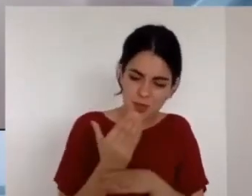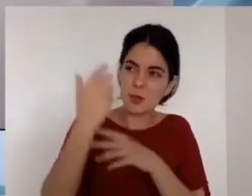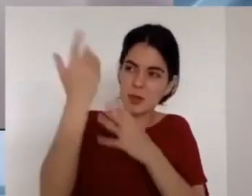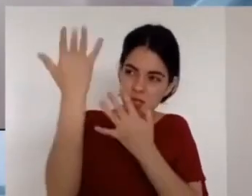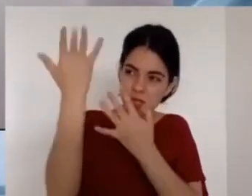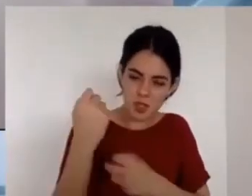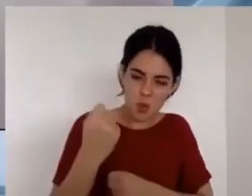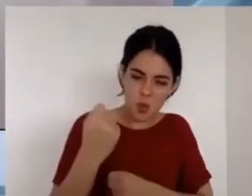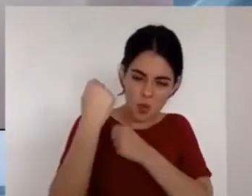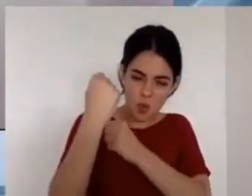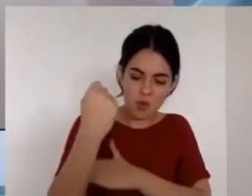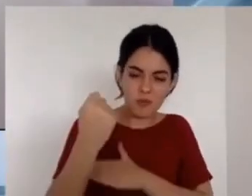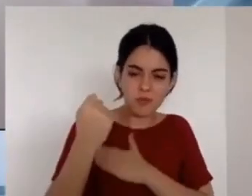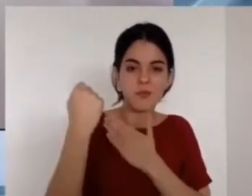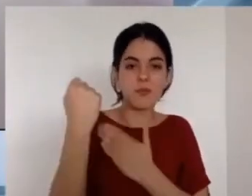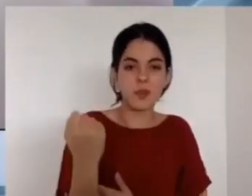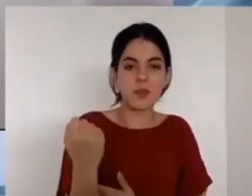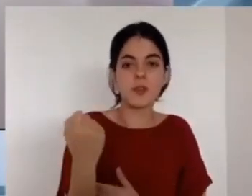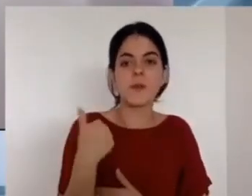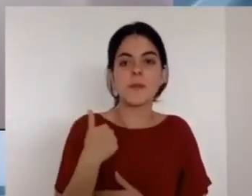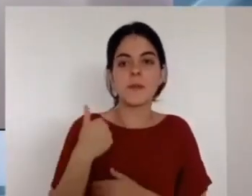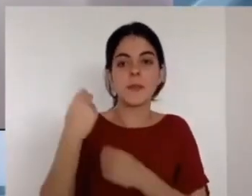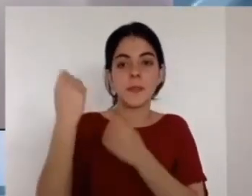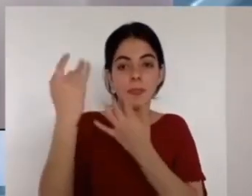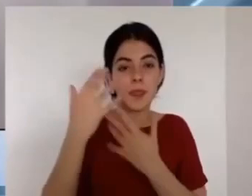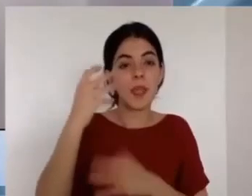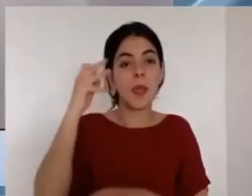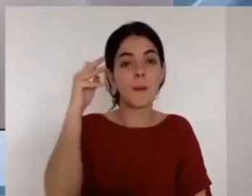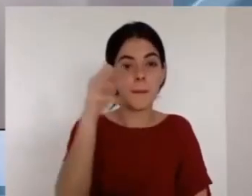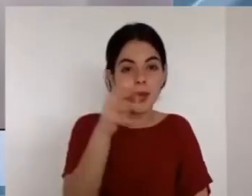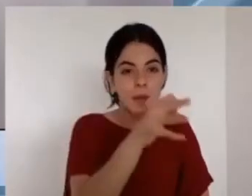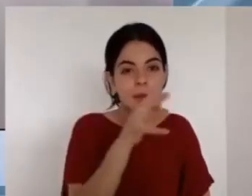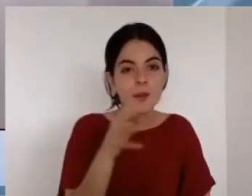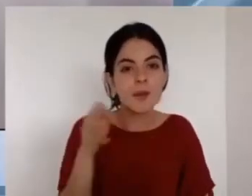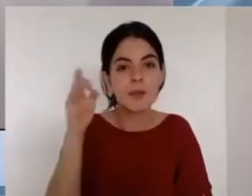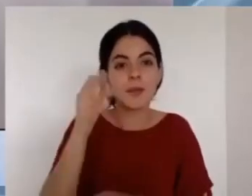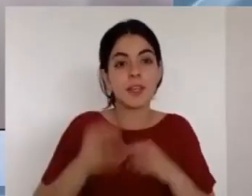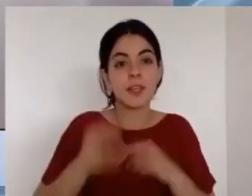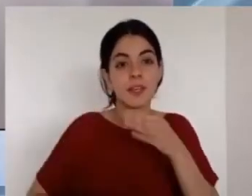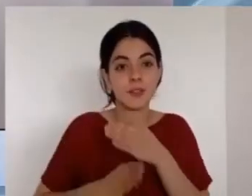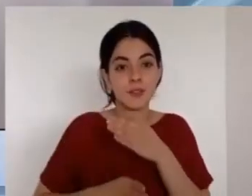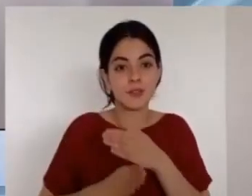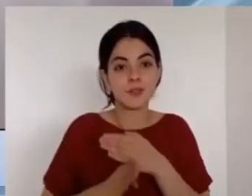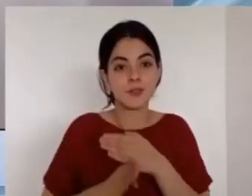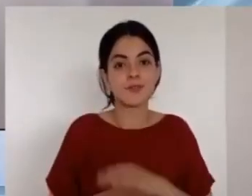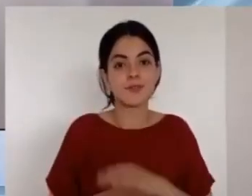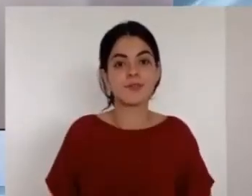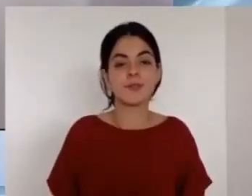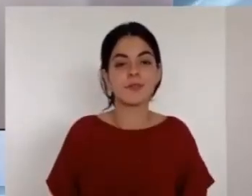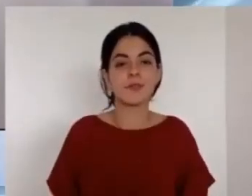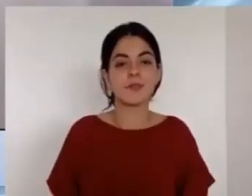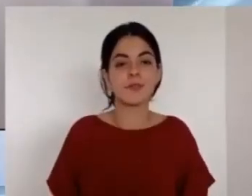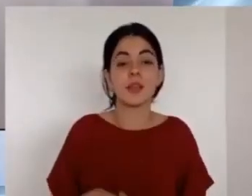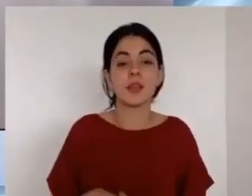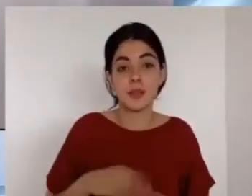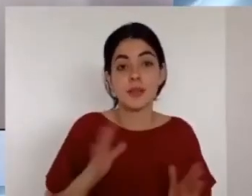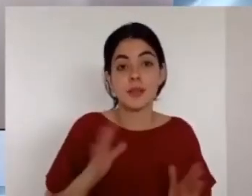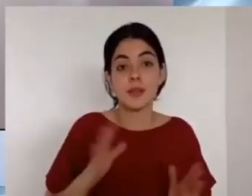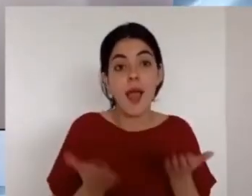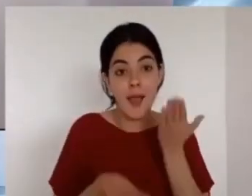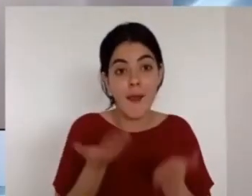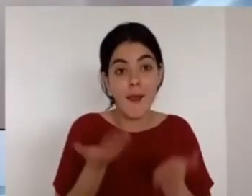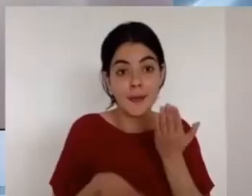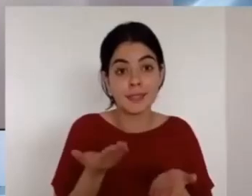entonces él era embajador en cadenas no pidió que le